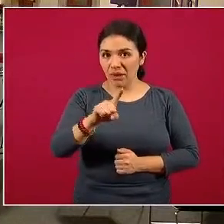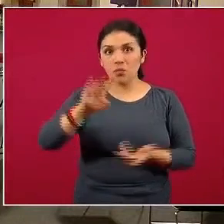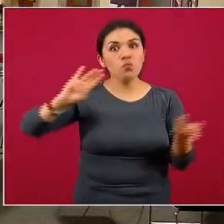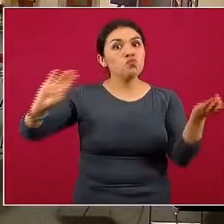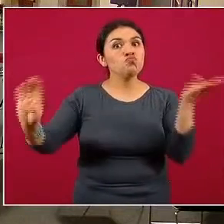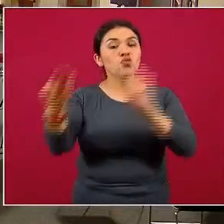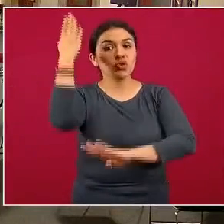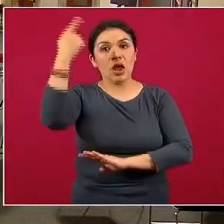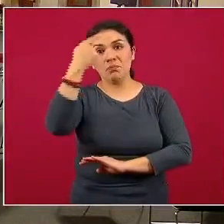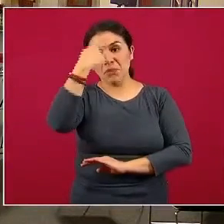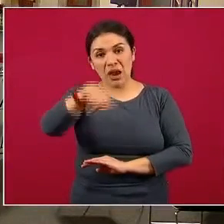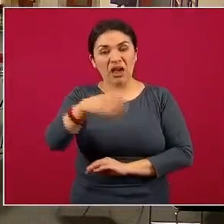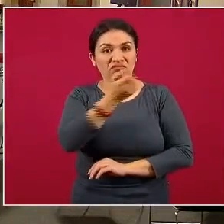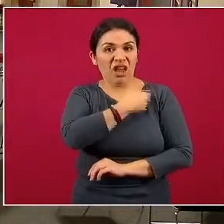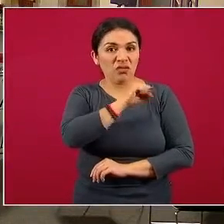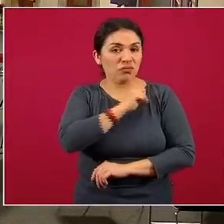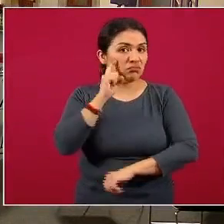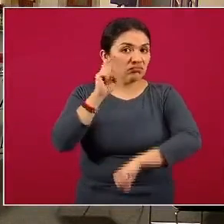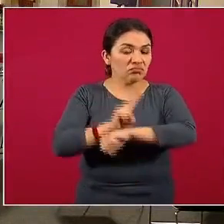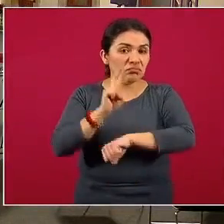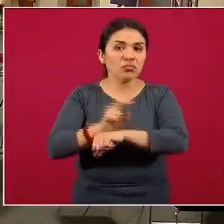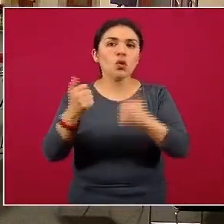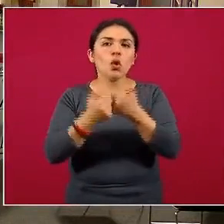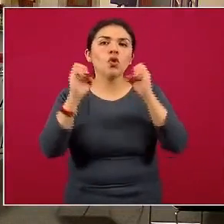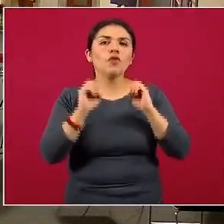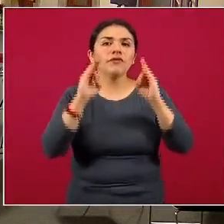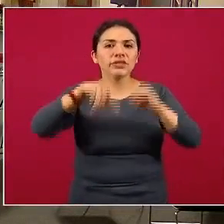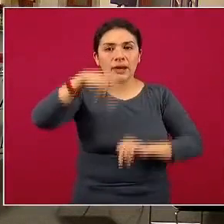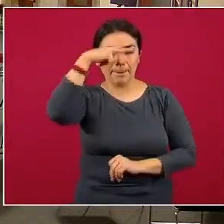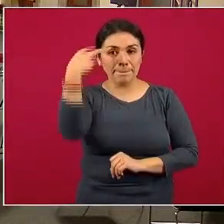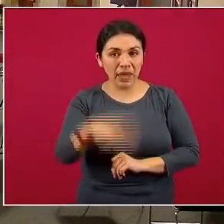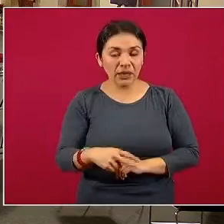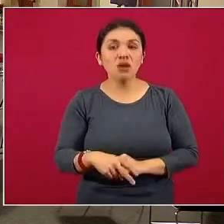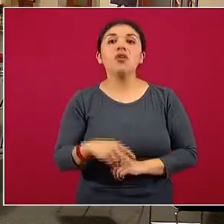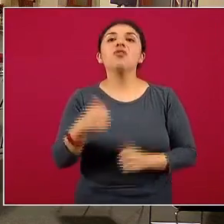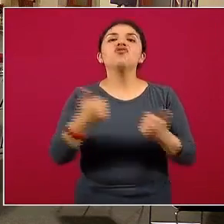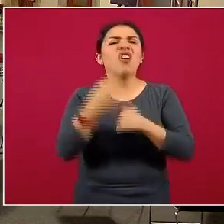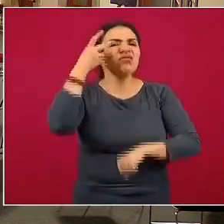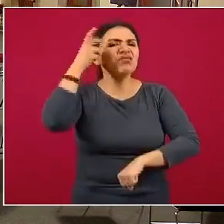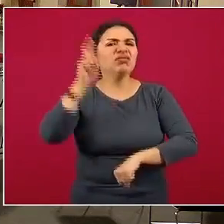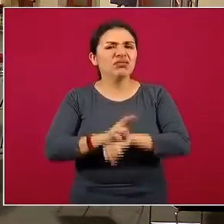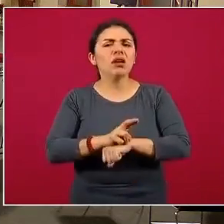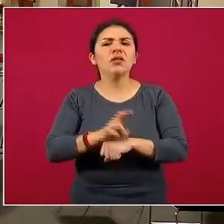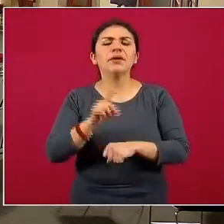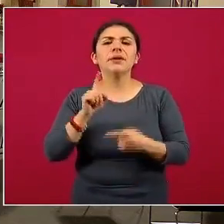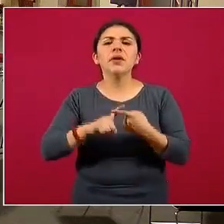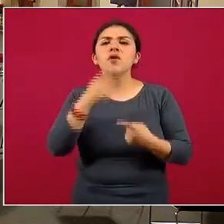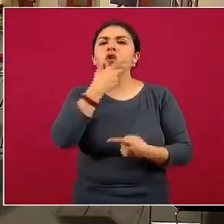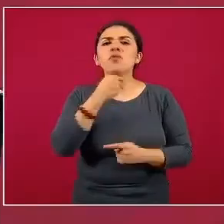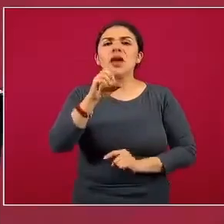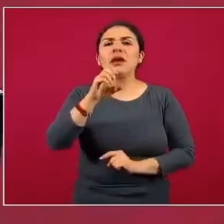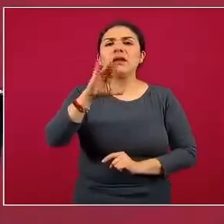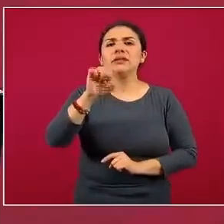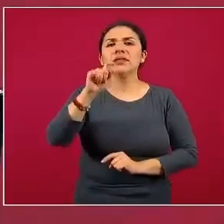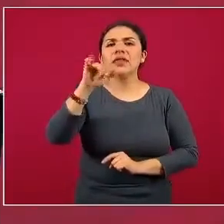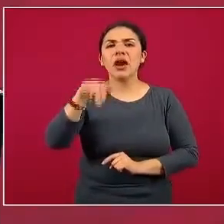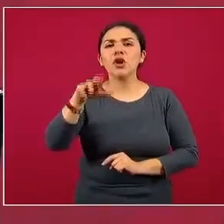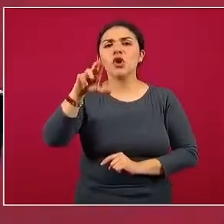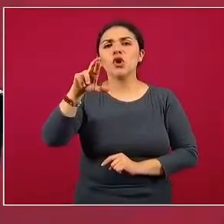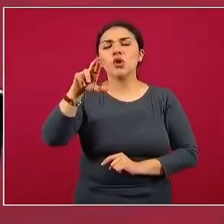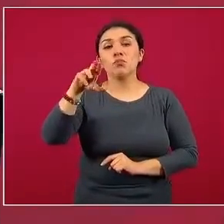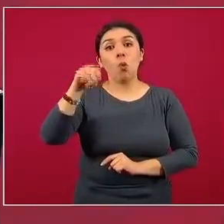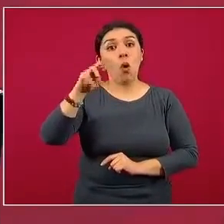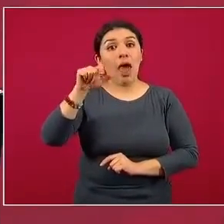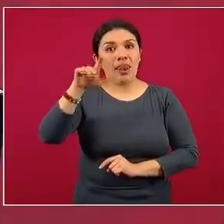Mundial de la Salud, a través de su oficina en México, que dirige el señor Cristian Morales Furiman